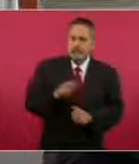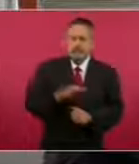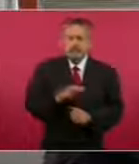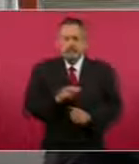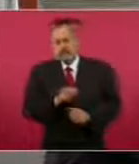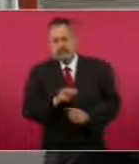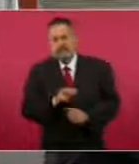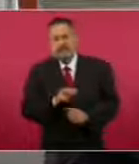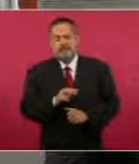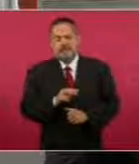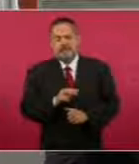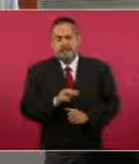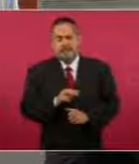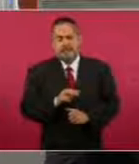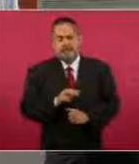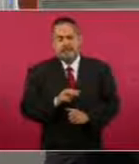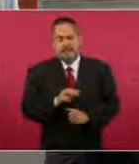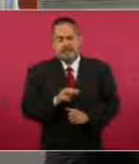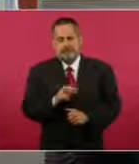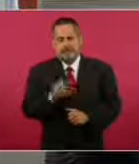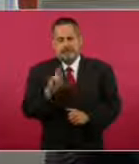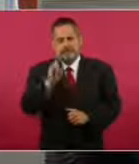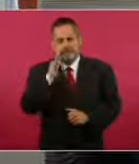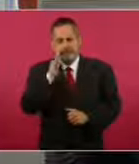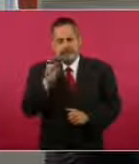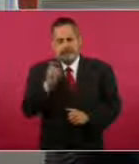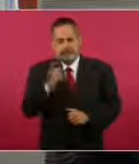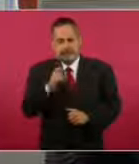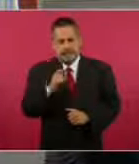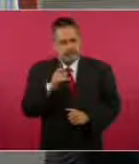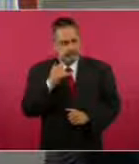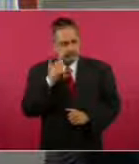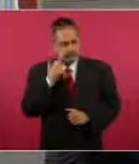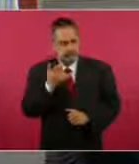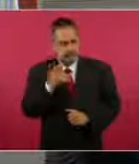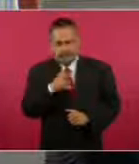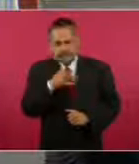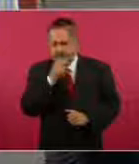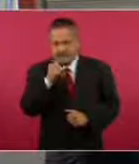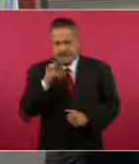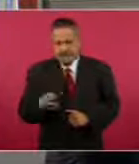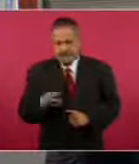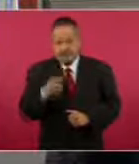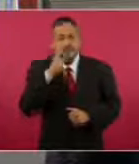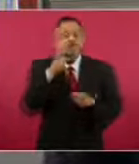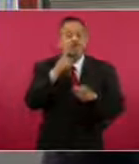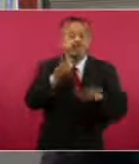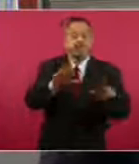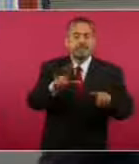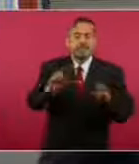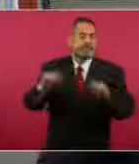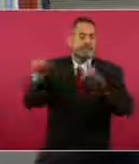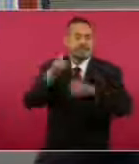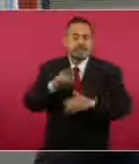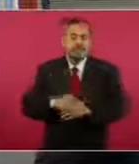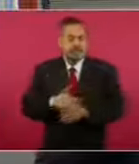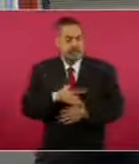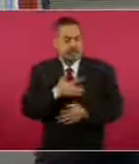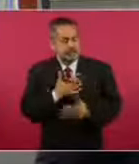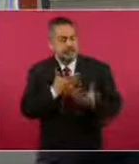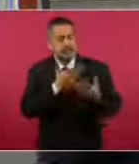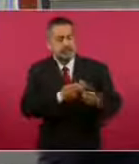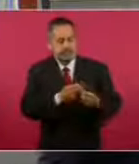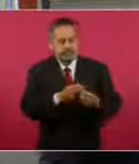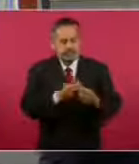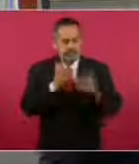inaceptable, miren aquí está, expreso mi dolor y